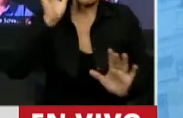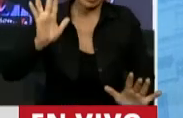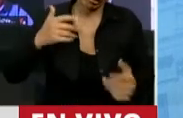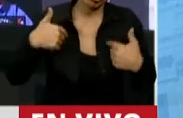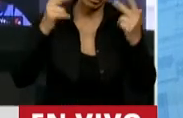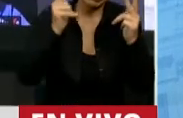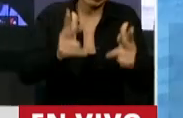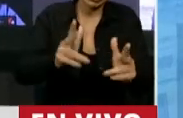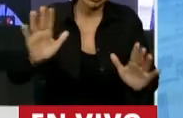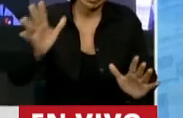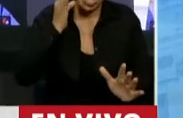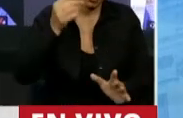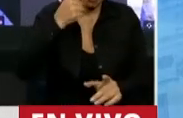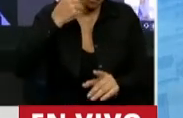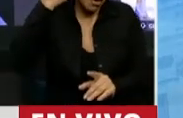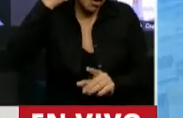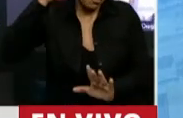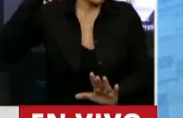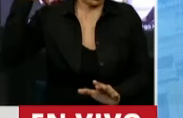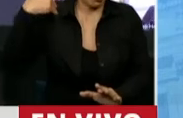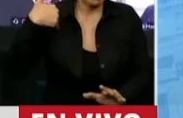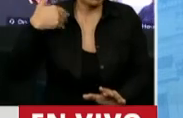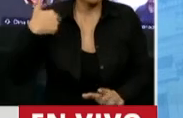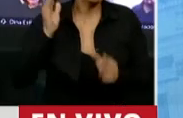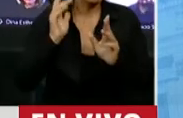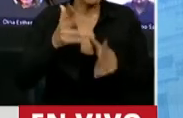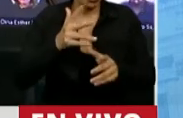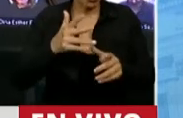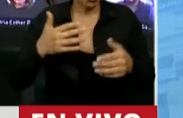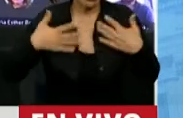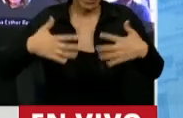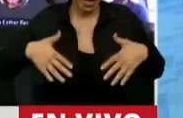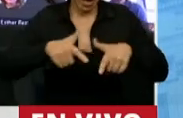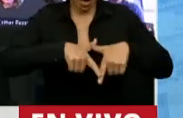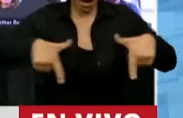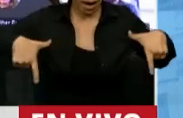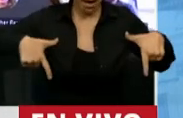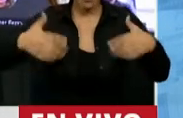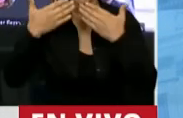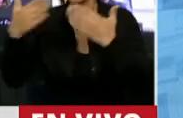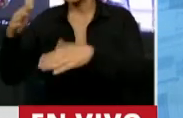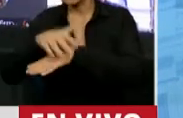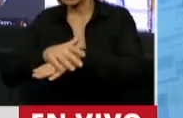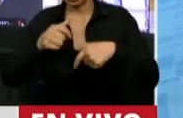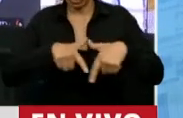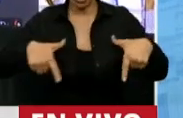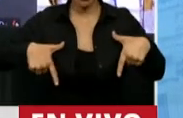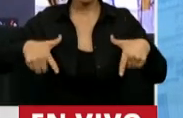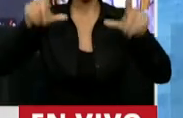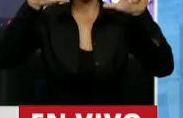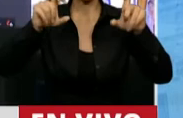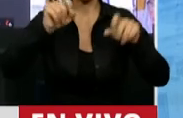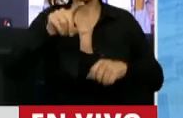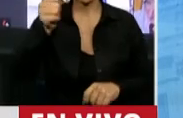quizás nunca esperé hacer, estampé en una remera, gracias a un amigo, la imagen de Abigail. Les